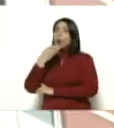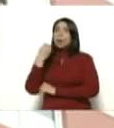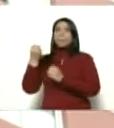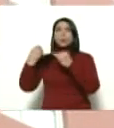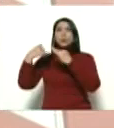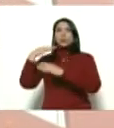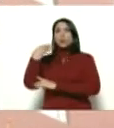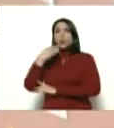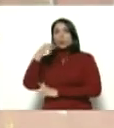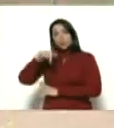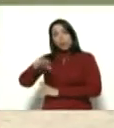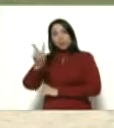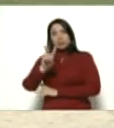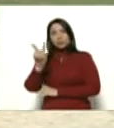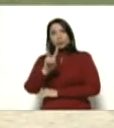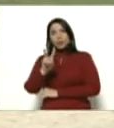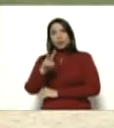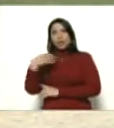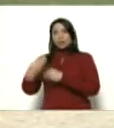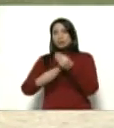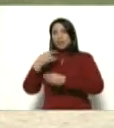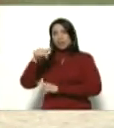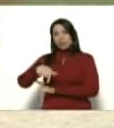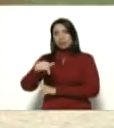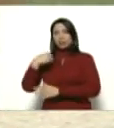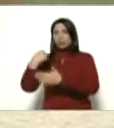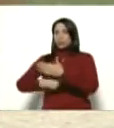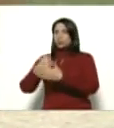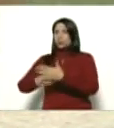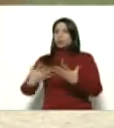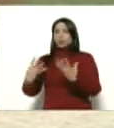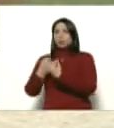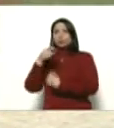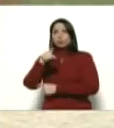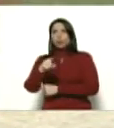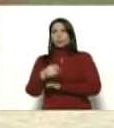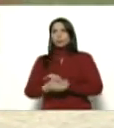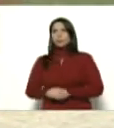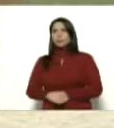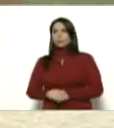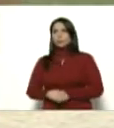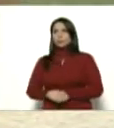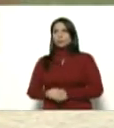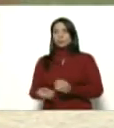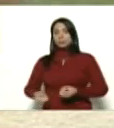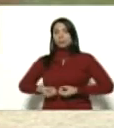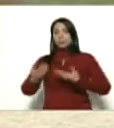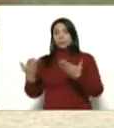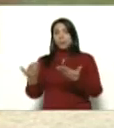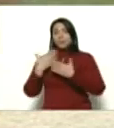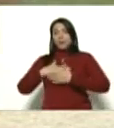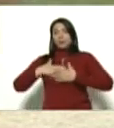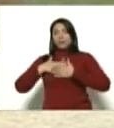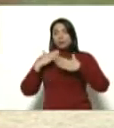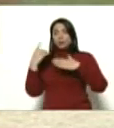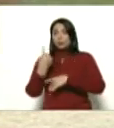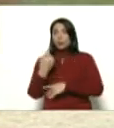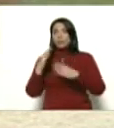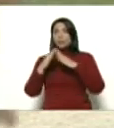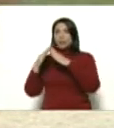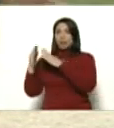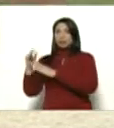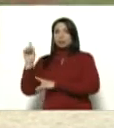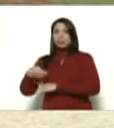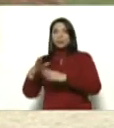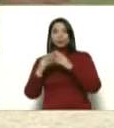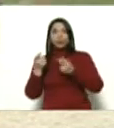jóvenes hoy en Venezuela que están aquí luchando junto a usted y recibiendo el beneficio no solamente de vivienda sino de todos los